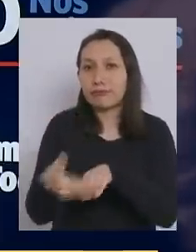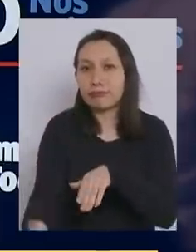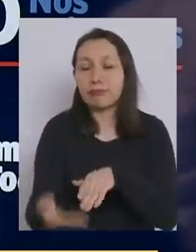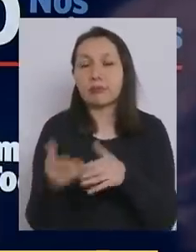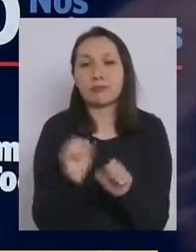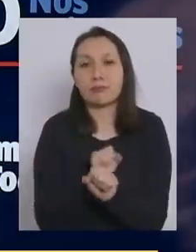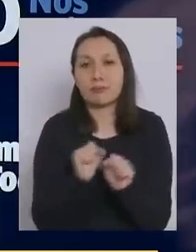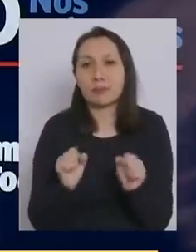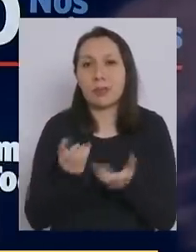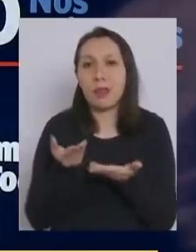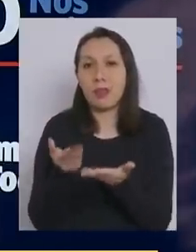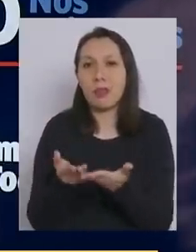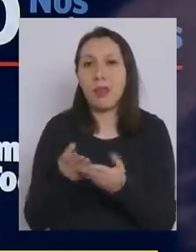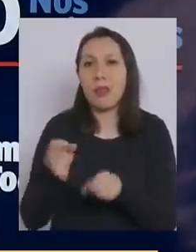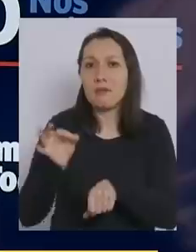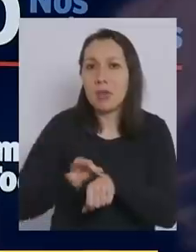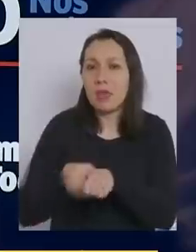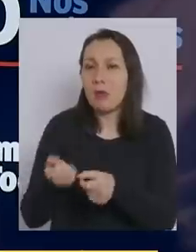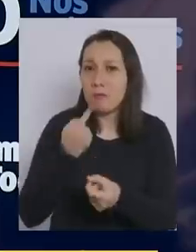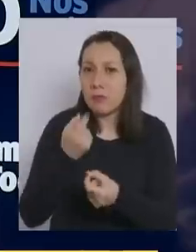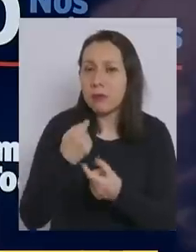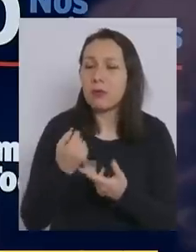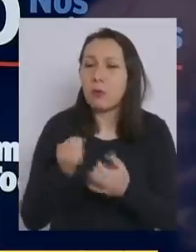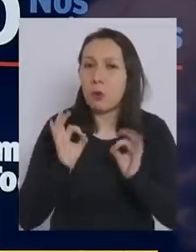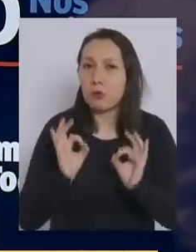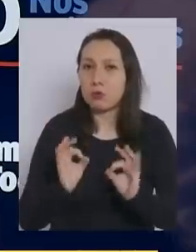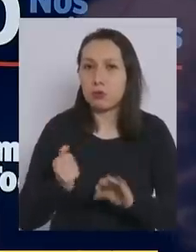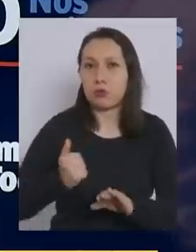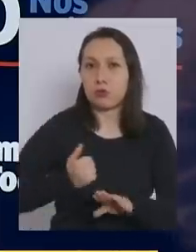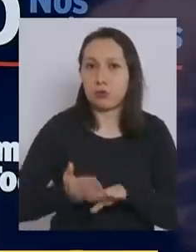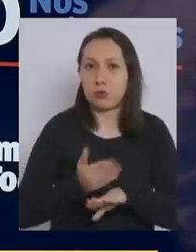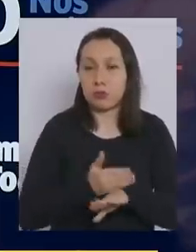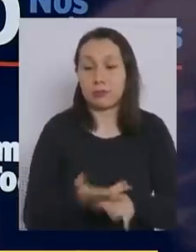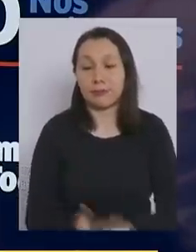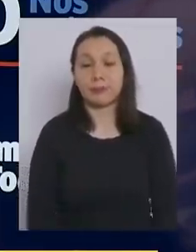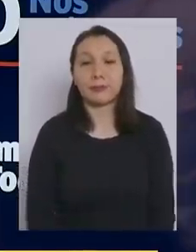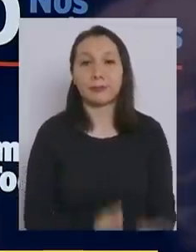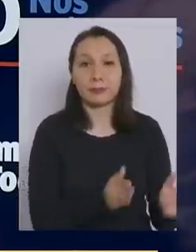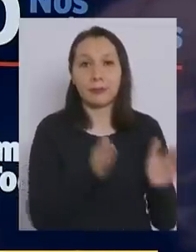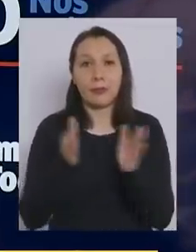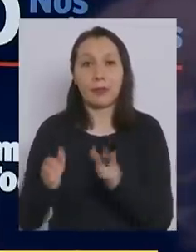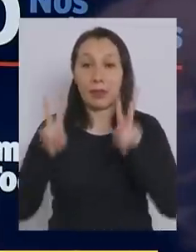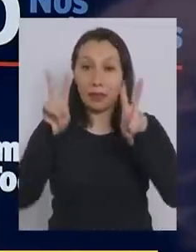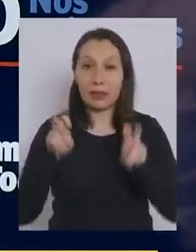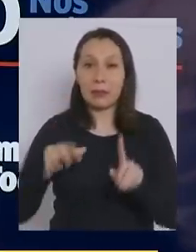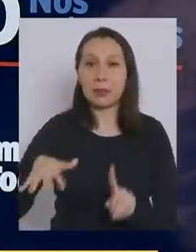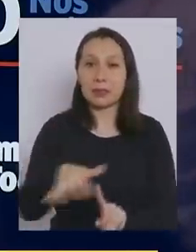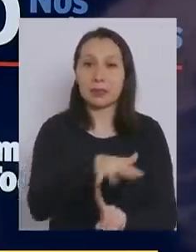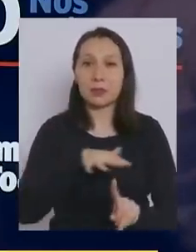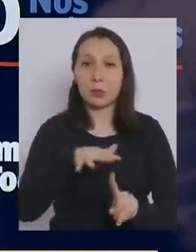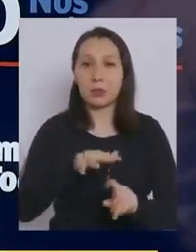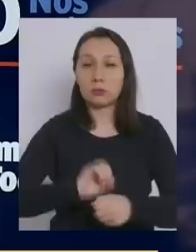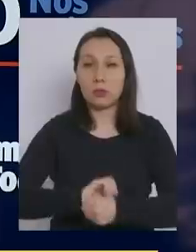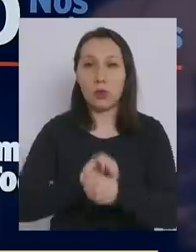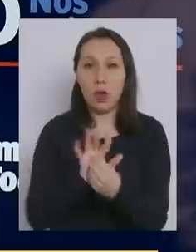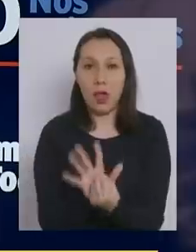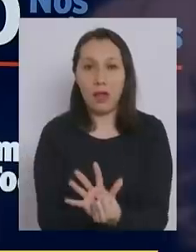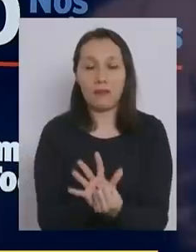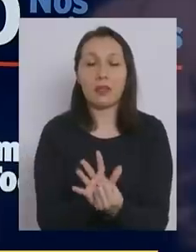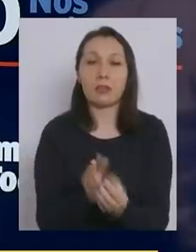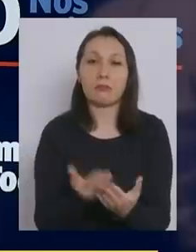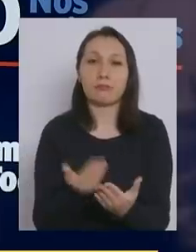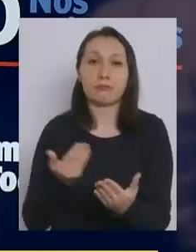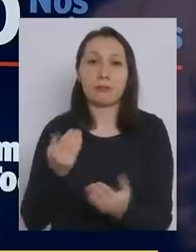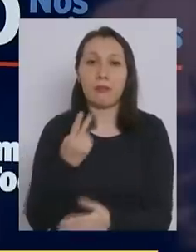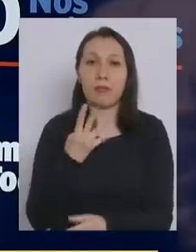estamos realizando un tratamiento oportuno. En cuanto a la situación de coronavirus, durante